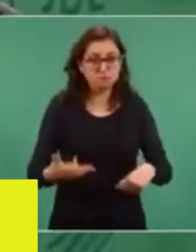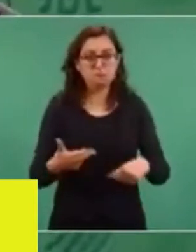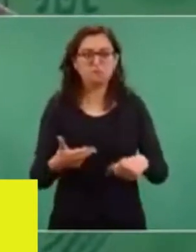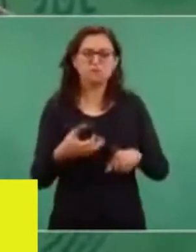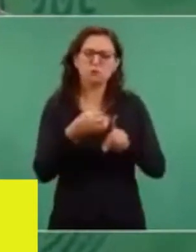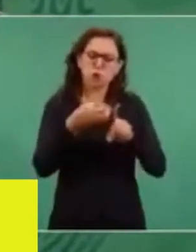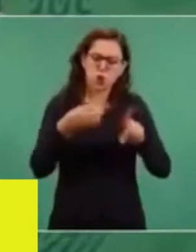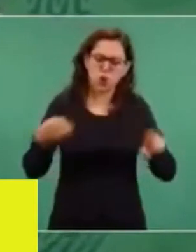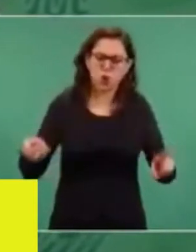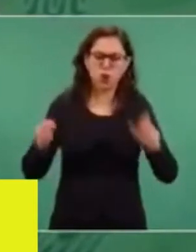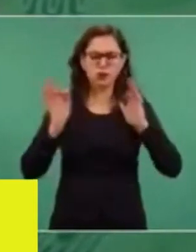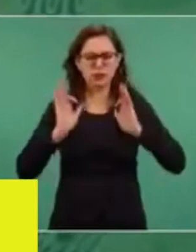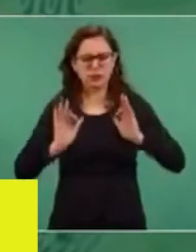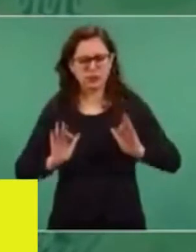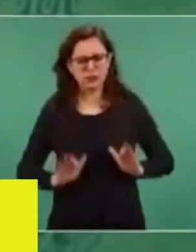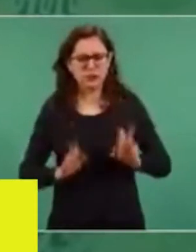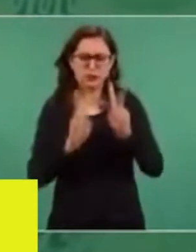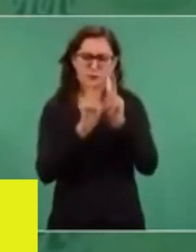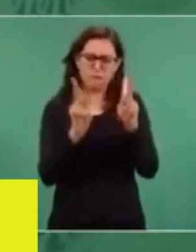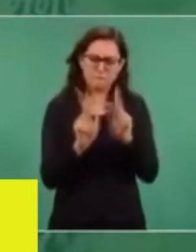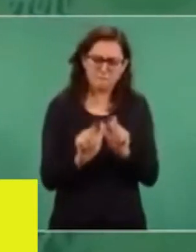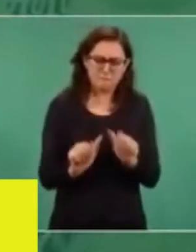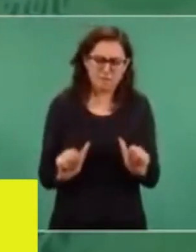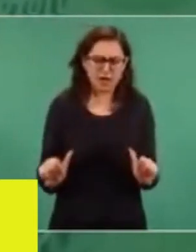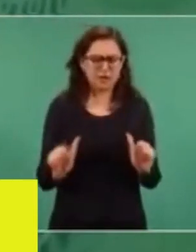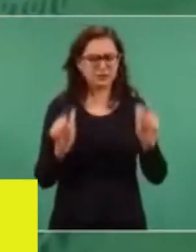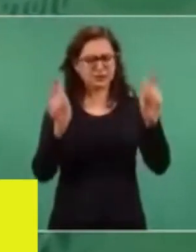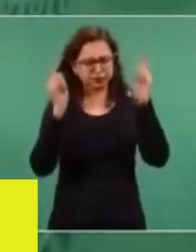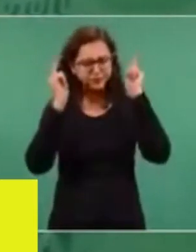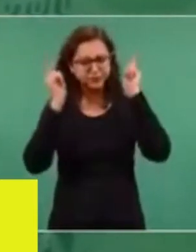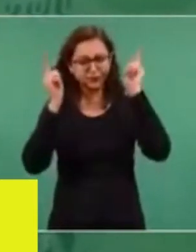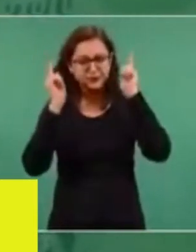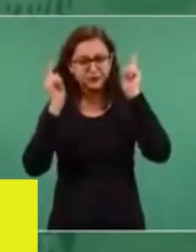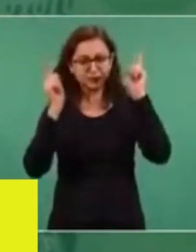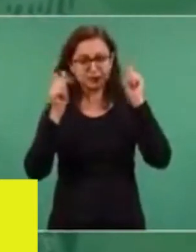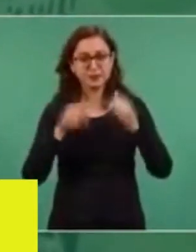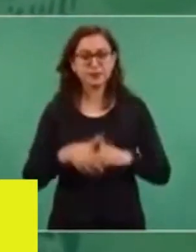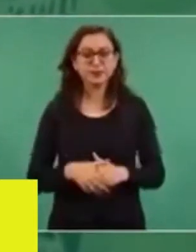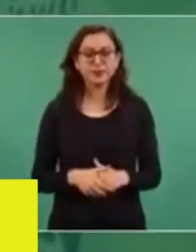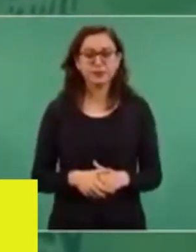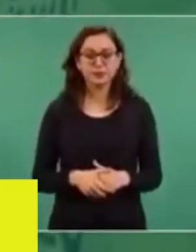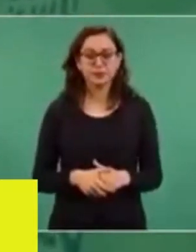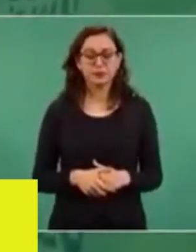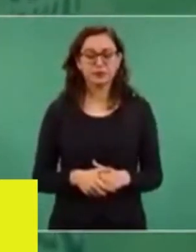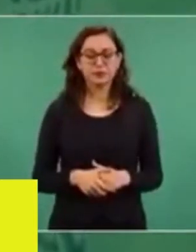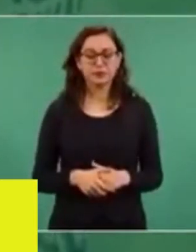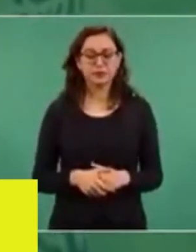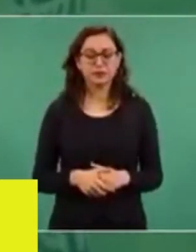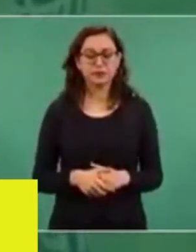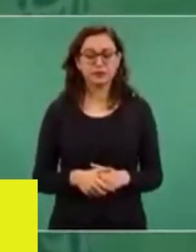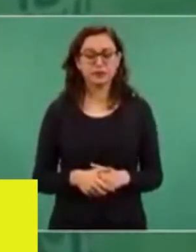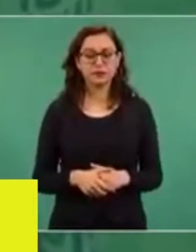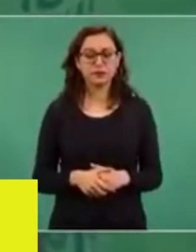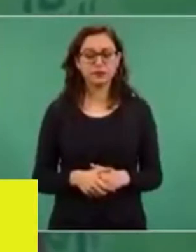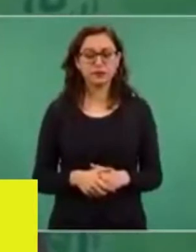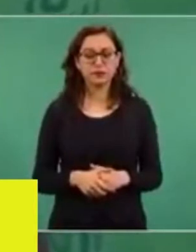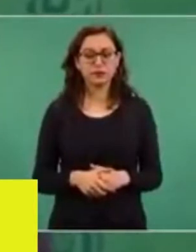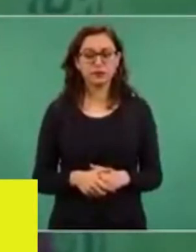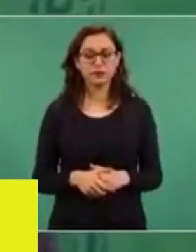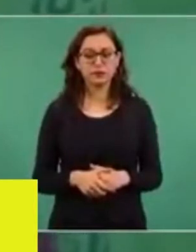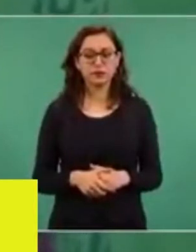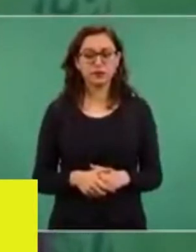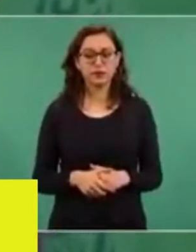con paz, que sea